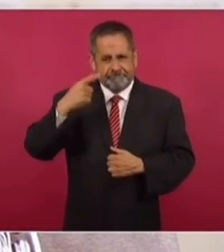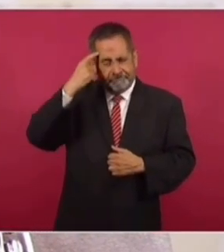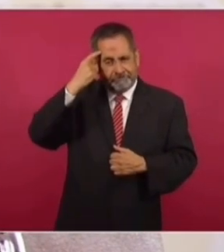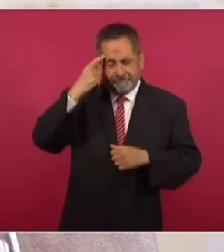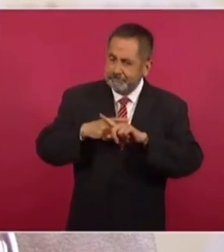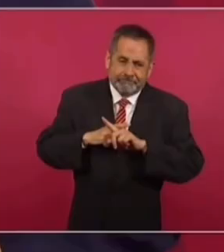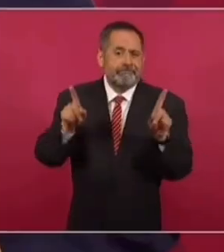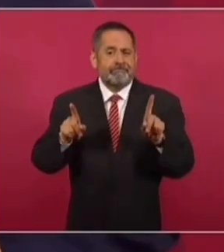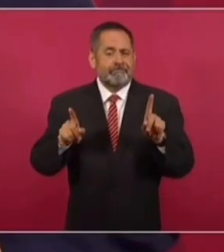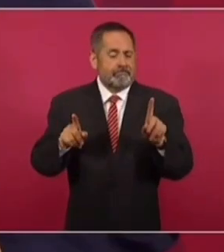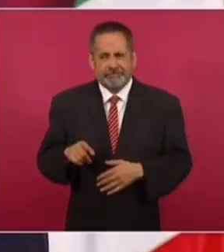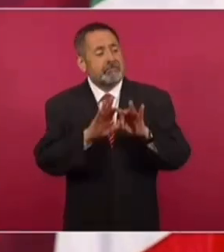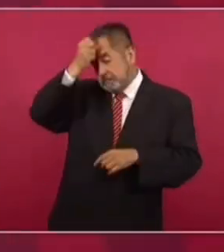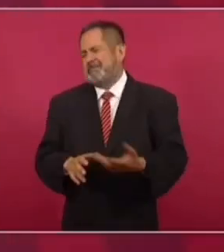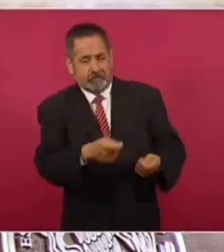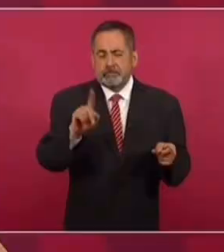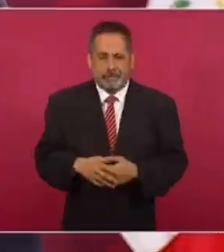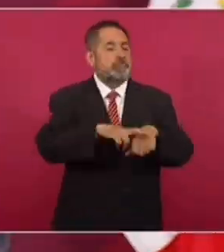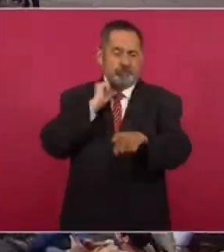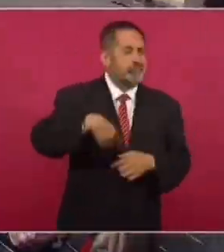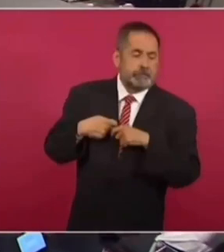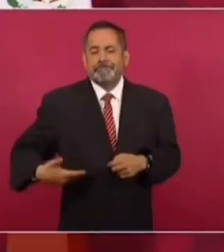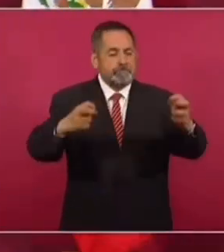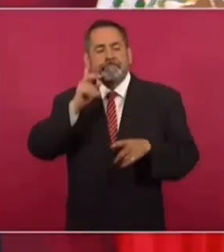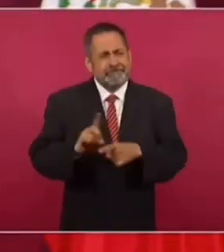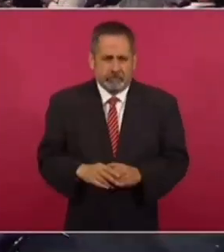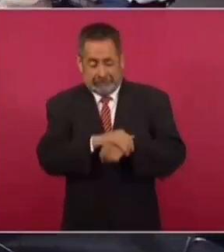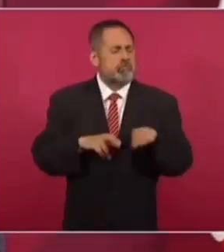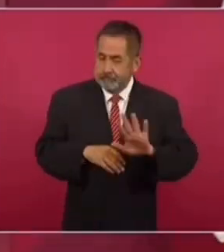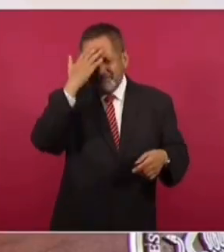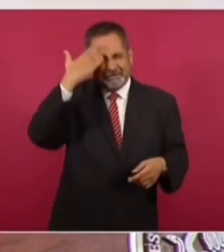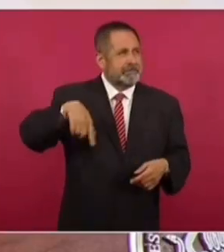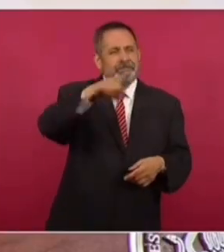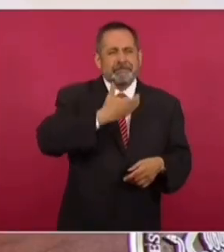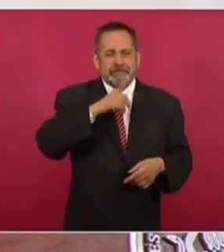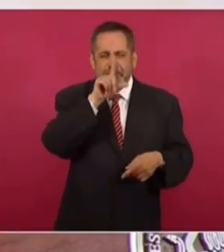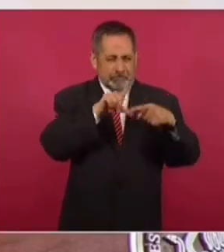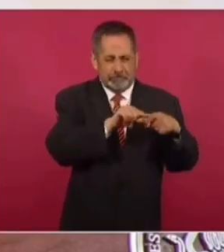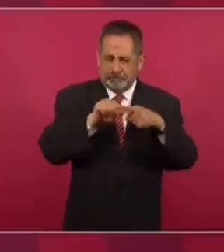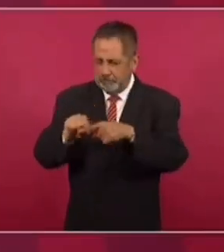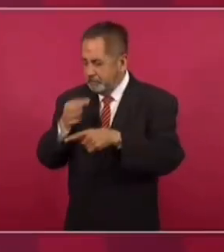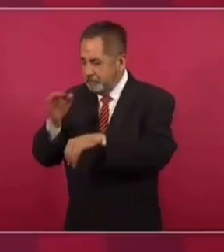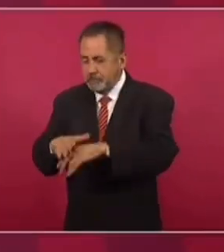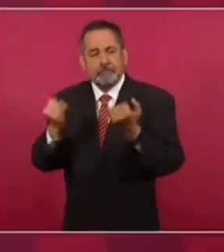de otra forma. Una eternidad más tarde. Y así fue.